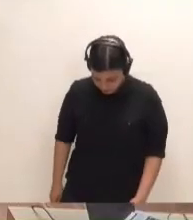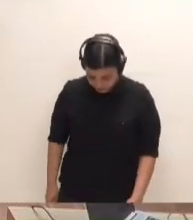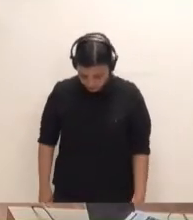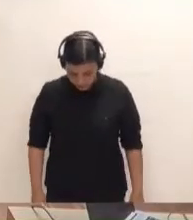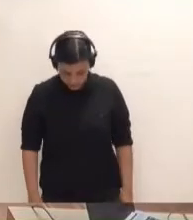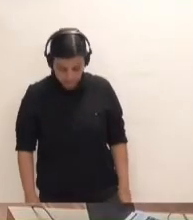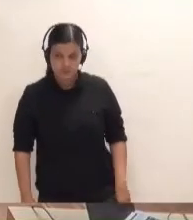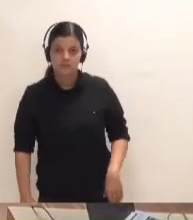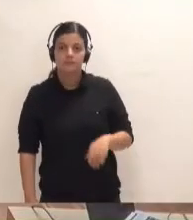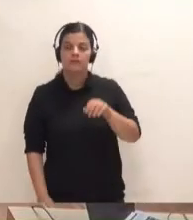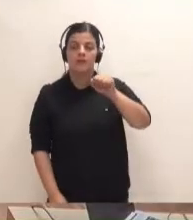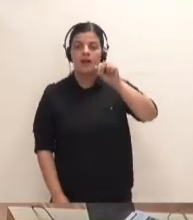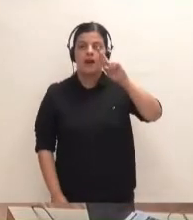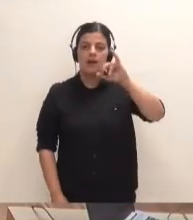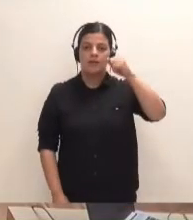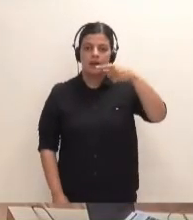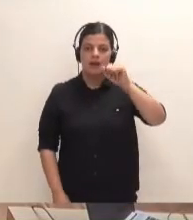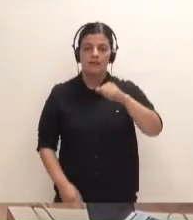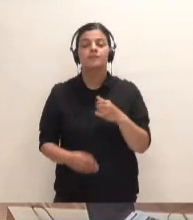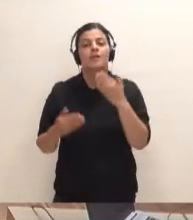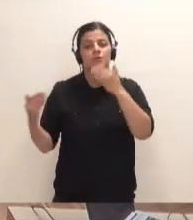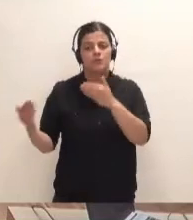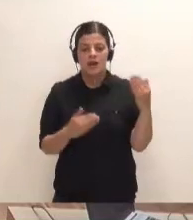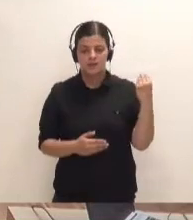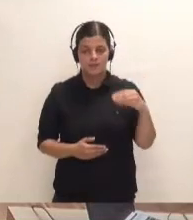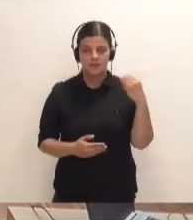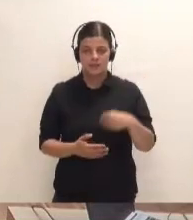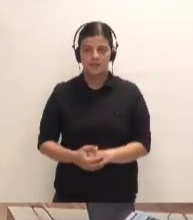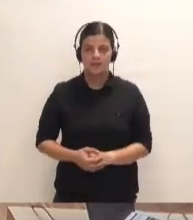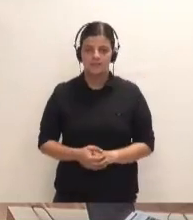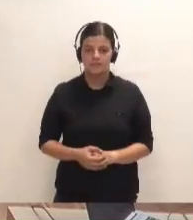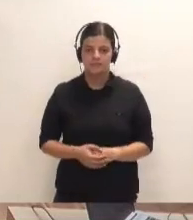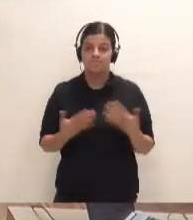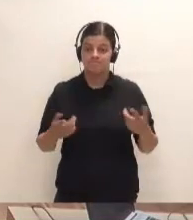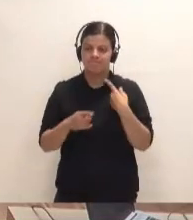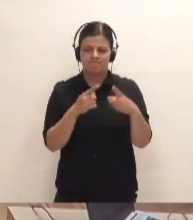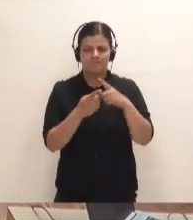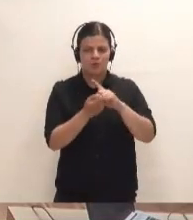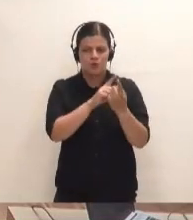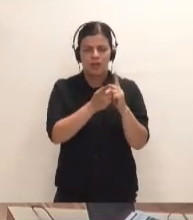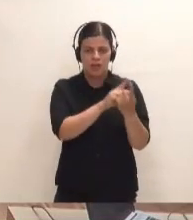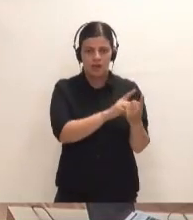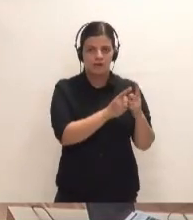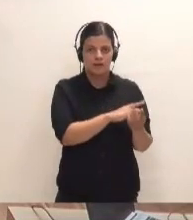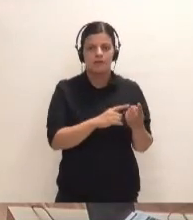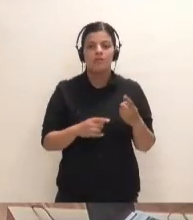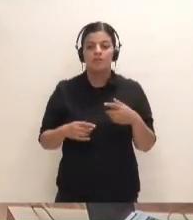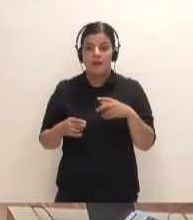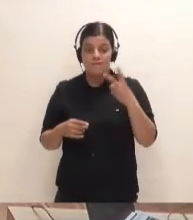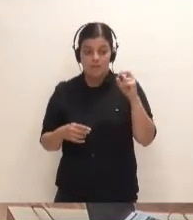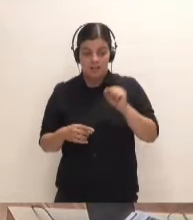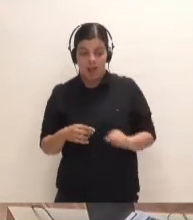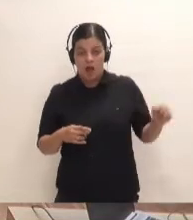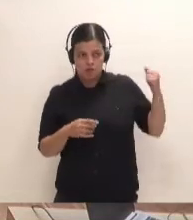Bueno, Enrique Rebe. Muchas gracias, presidente. Las cosas cambian, sí. Y en 20 años cambian.